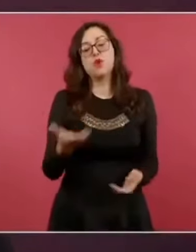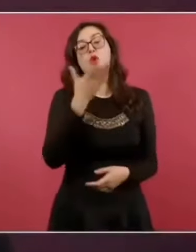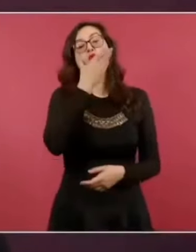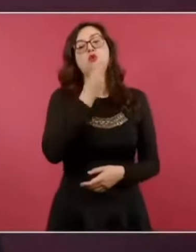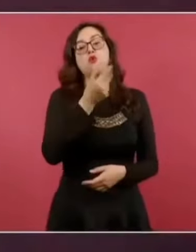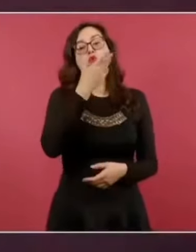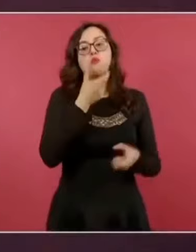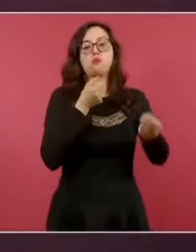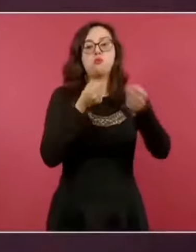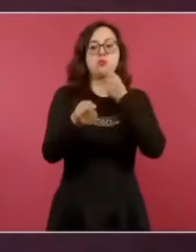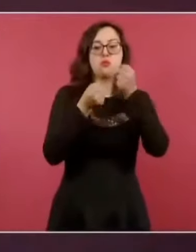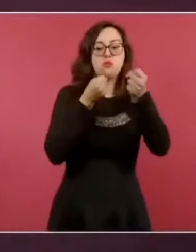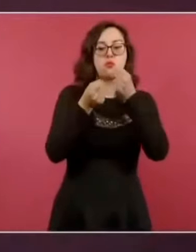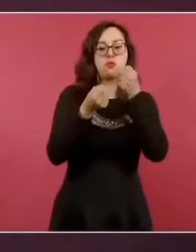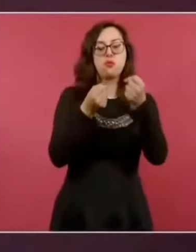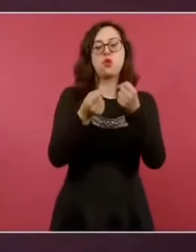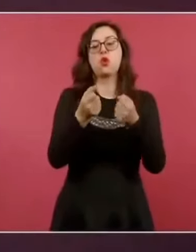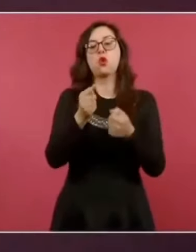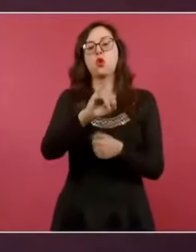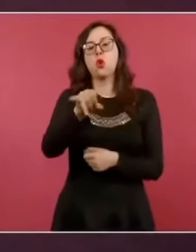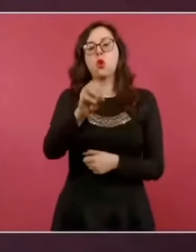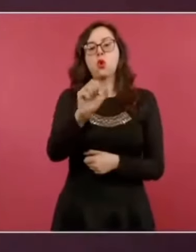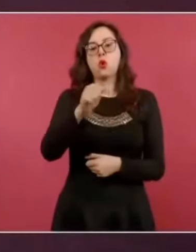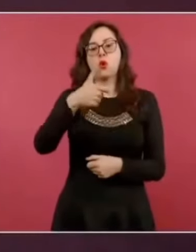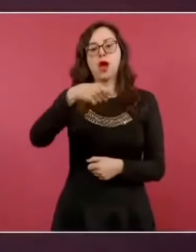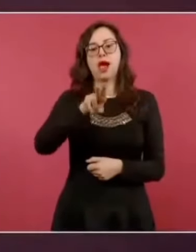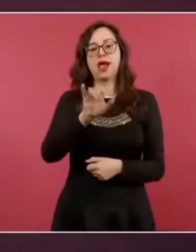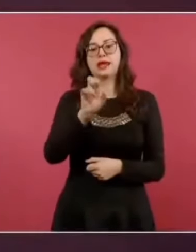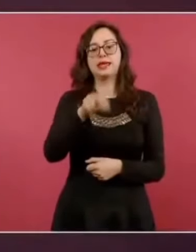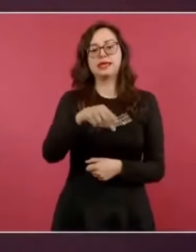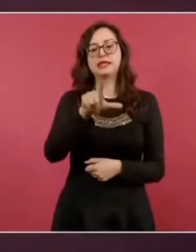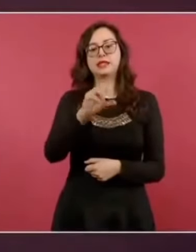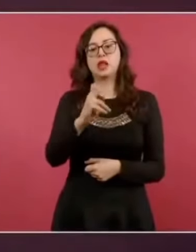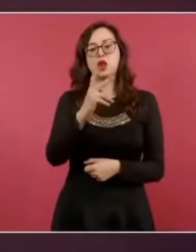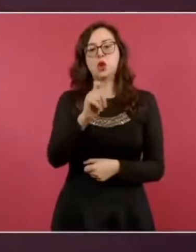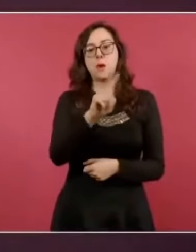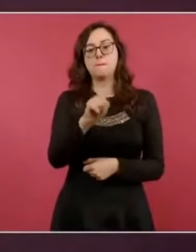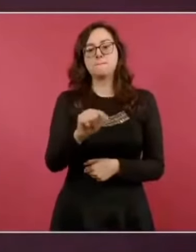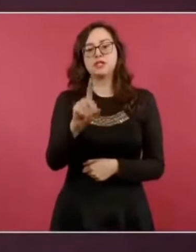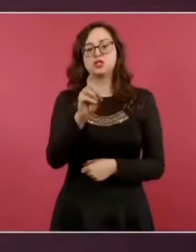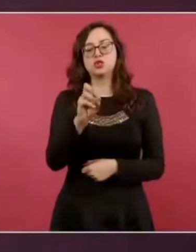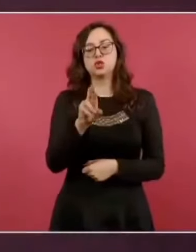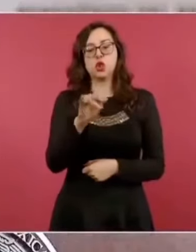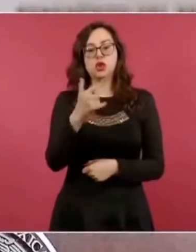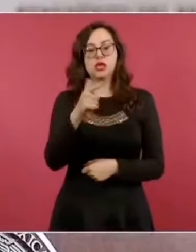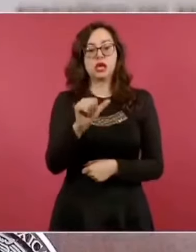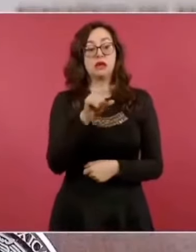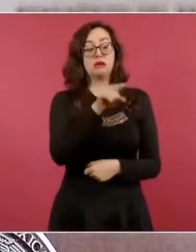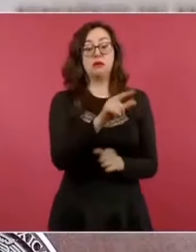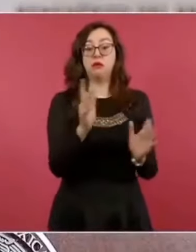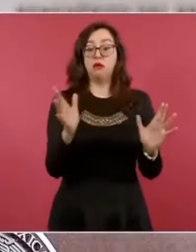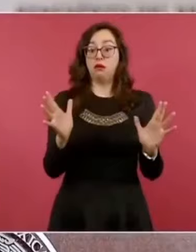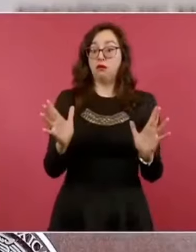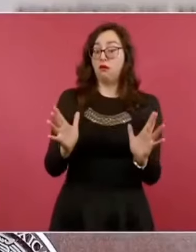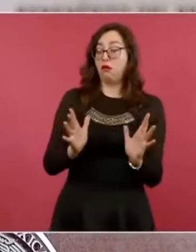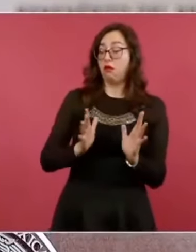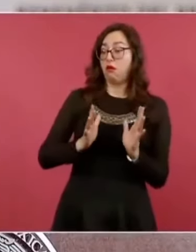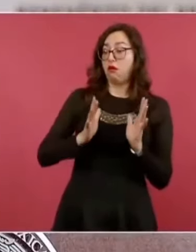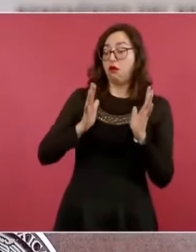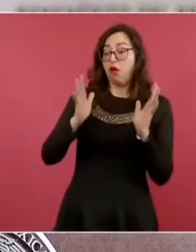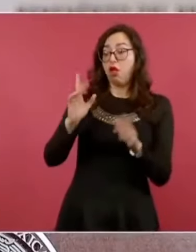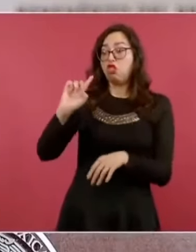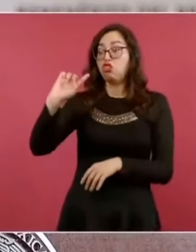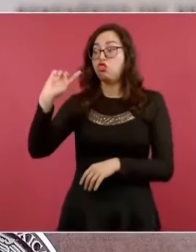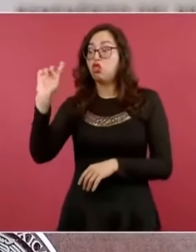periodista y conductor de noticias, Joaquín López-Doriga, sorprendido por el superpeso, informó ayer que el